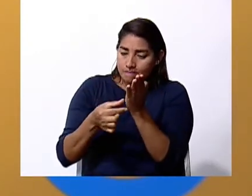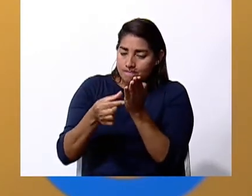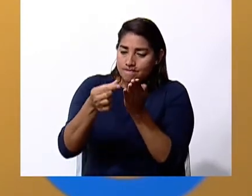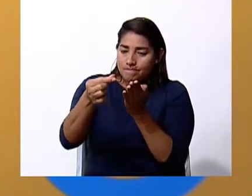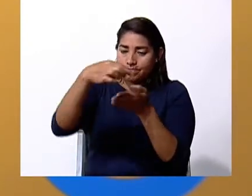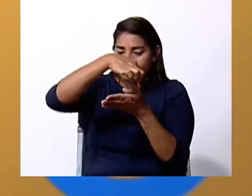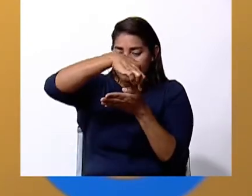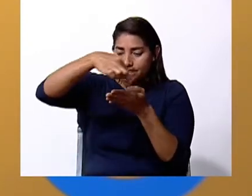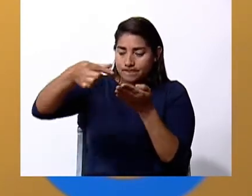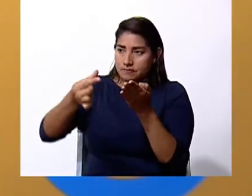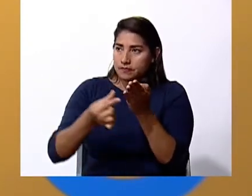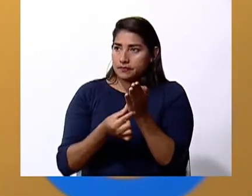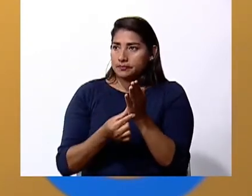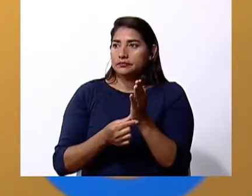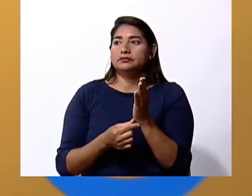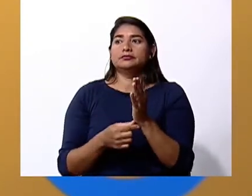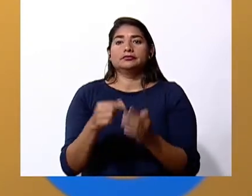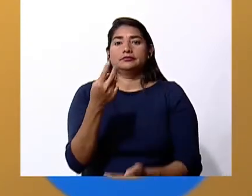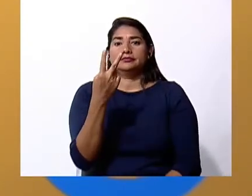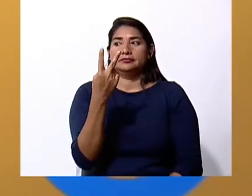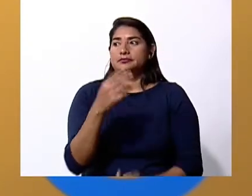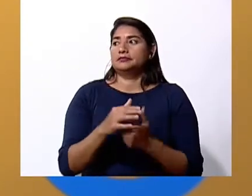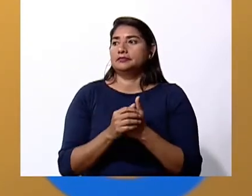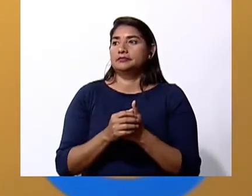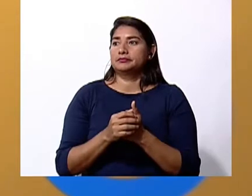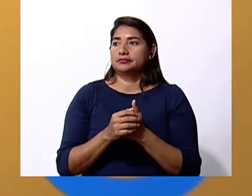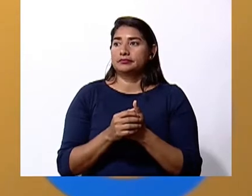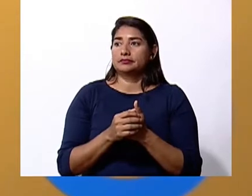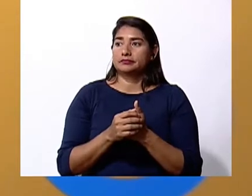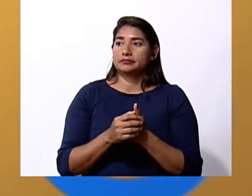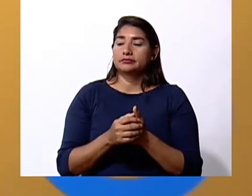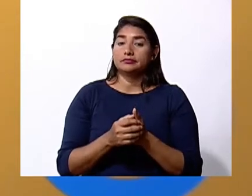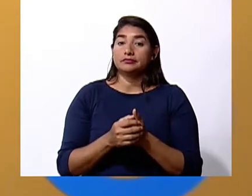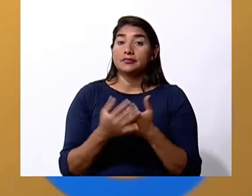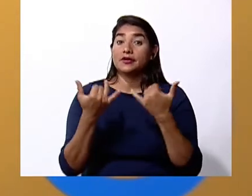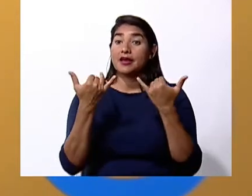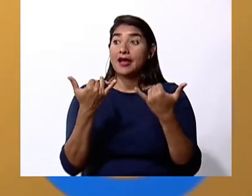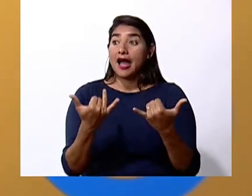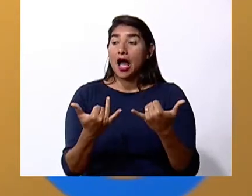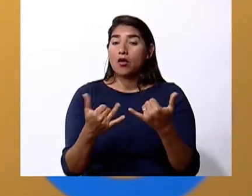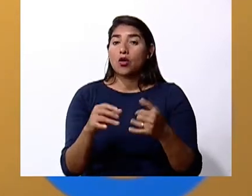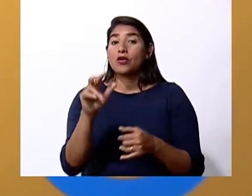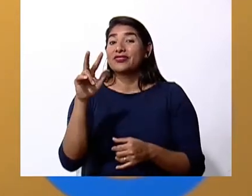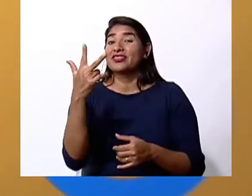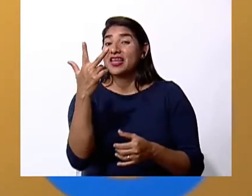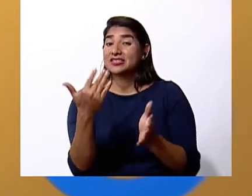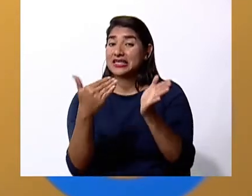Ya hicimos dos, ¿verdad? Y ahora hacemos la tercera.